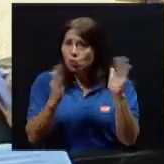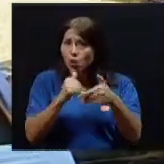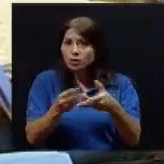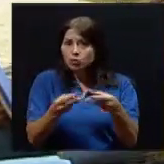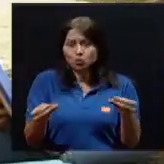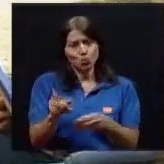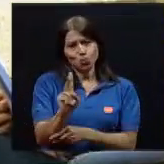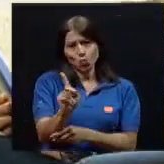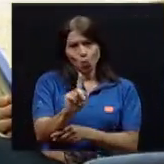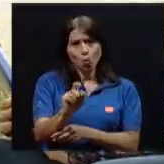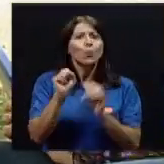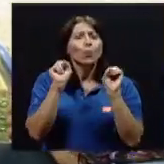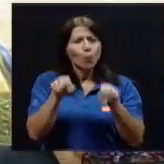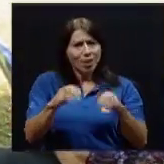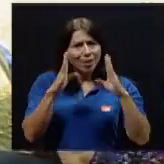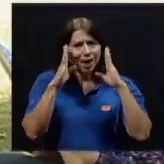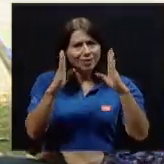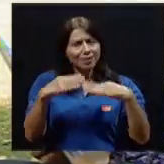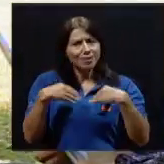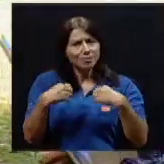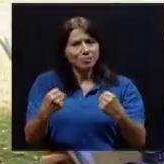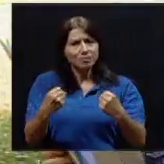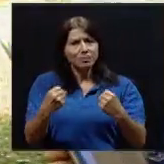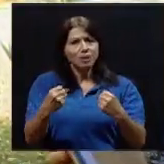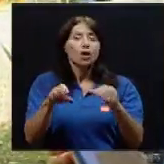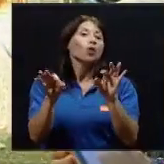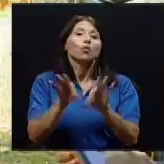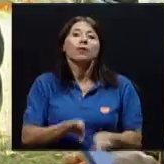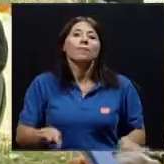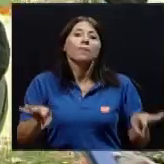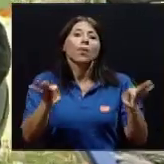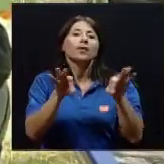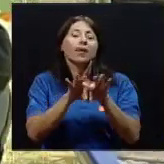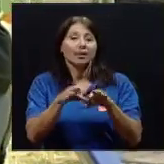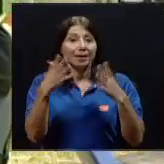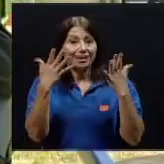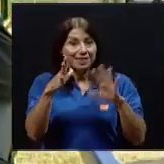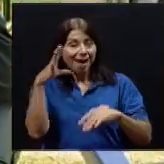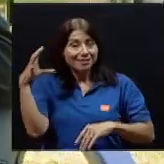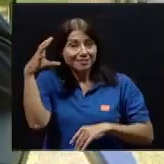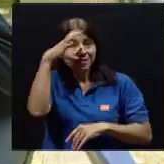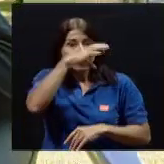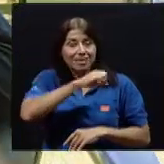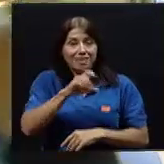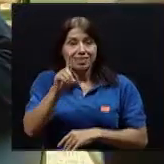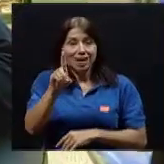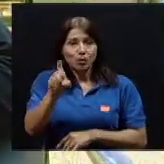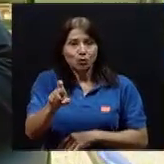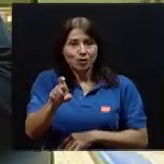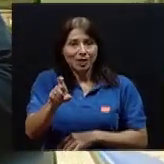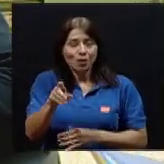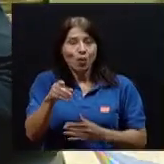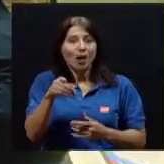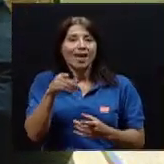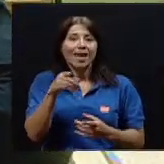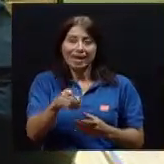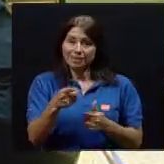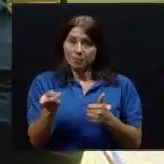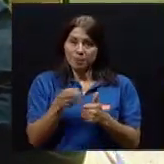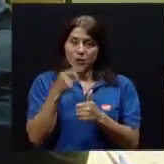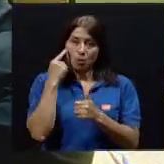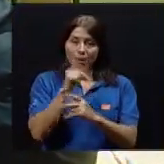o de tratamiento. Existen tratamientos. Lo importante de diagnosticarlo es procurar un manejo, primero,